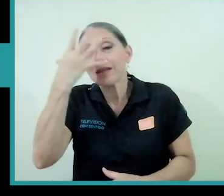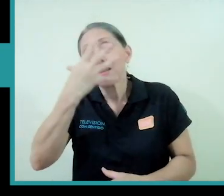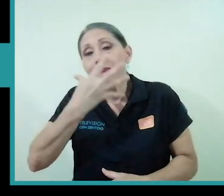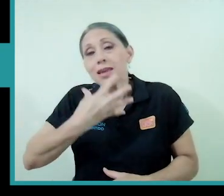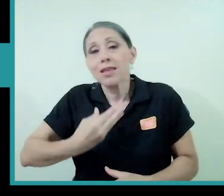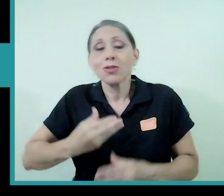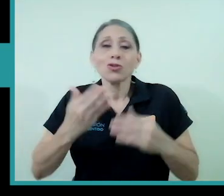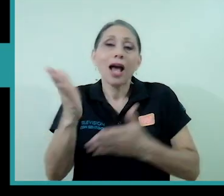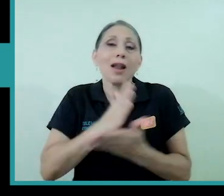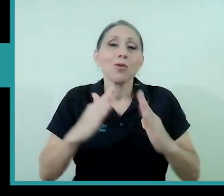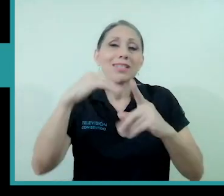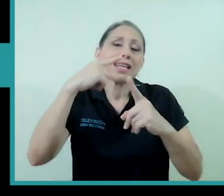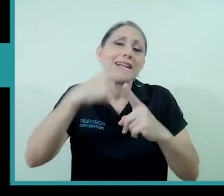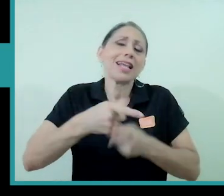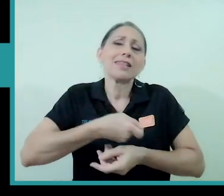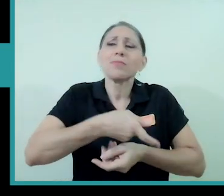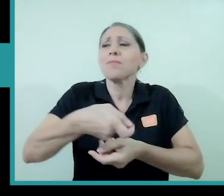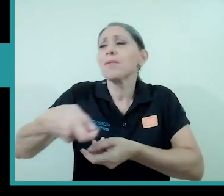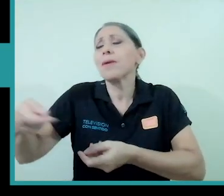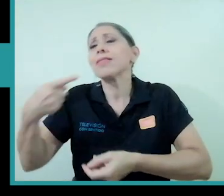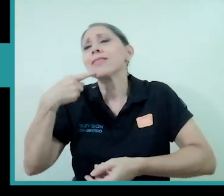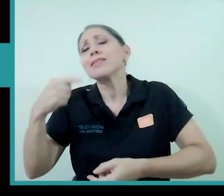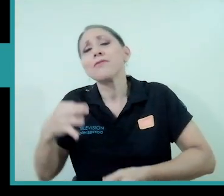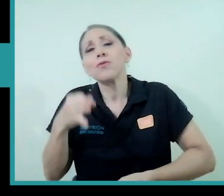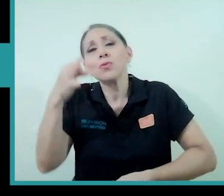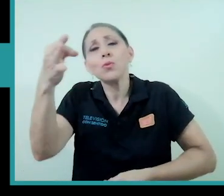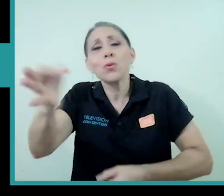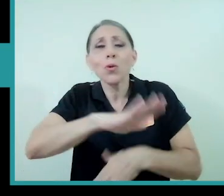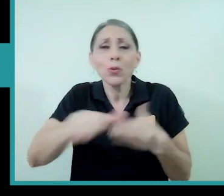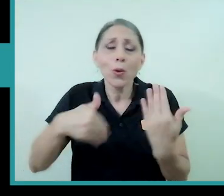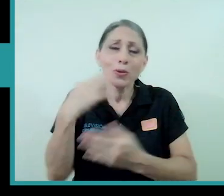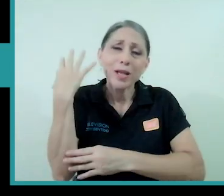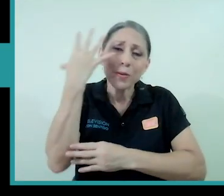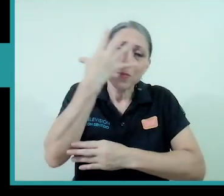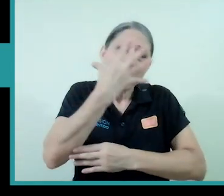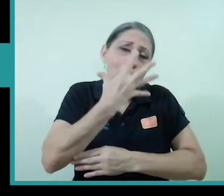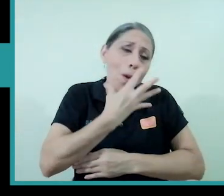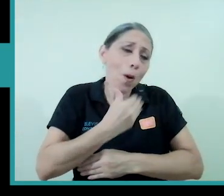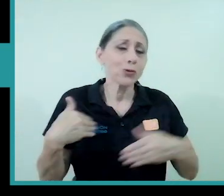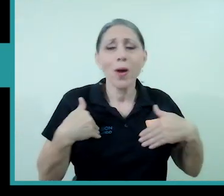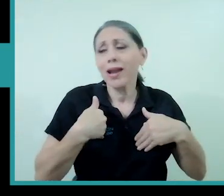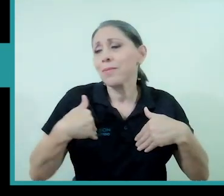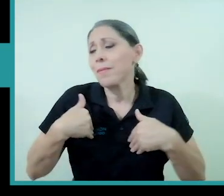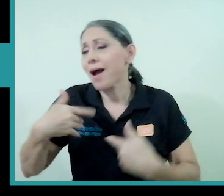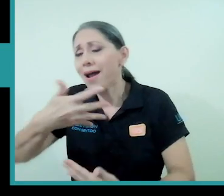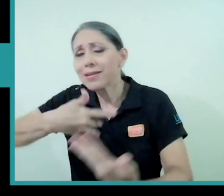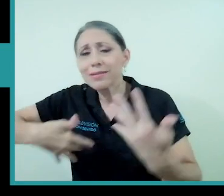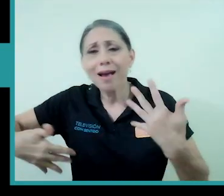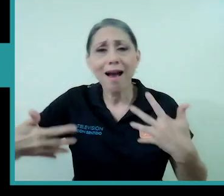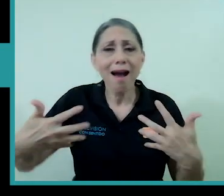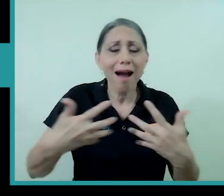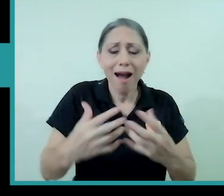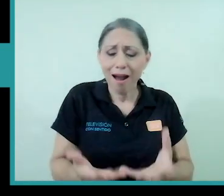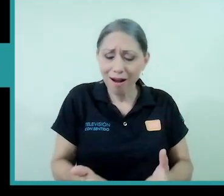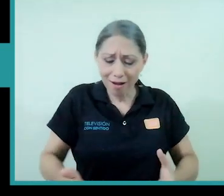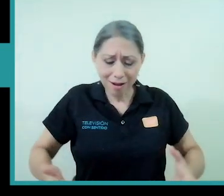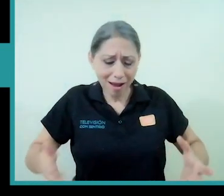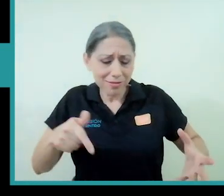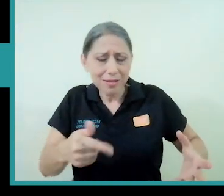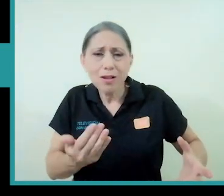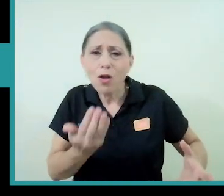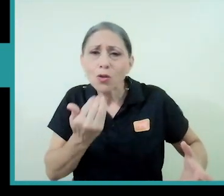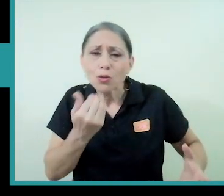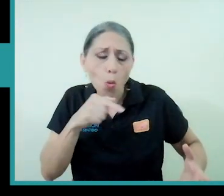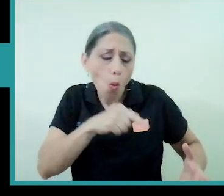aquello todo es hermoso y los animales conviviendo y las canastas rebosantes de comida entonces por supuesto que son